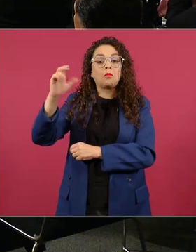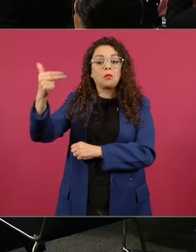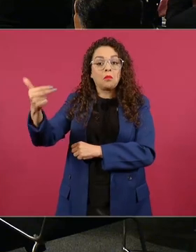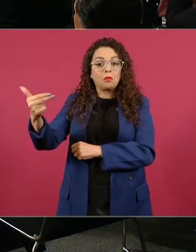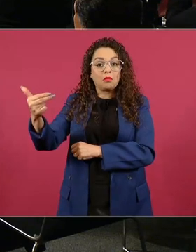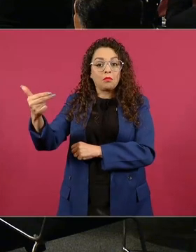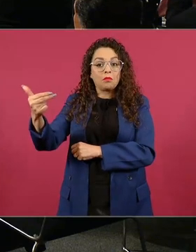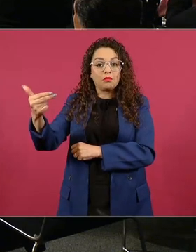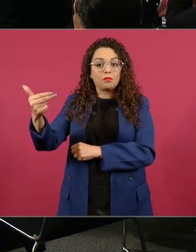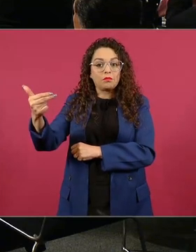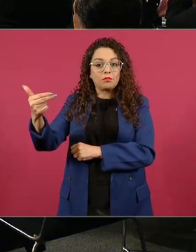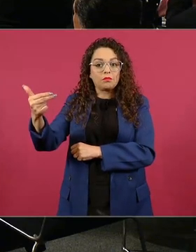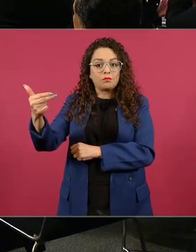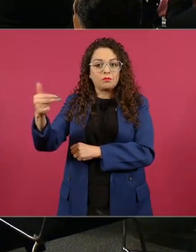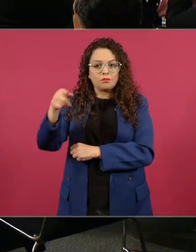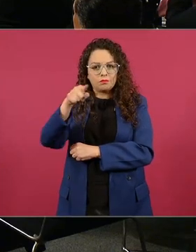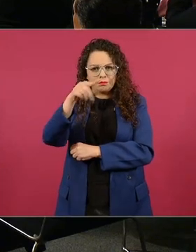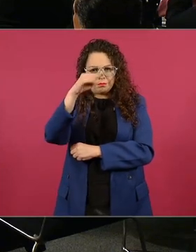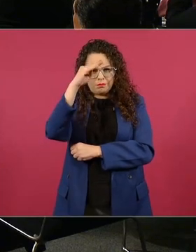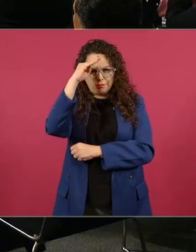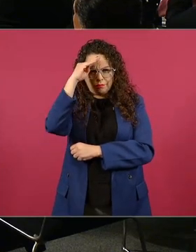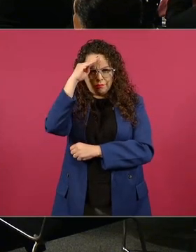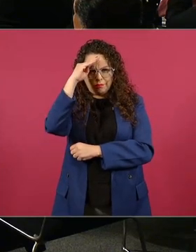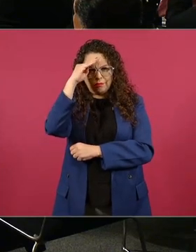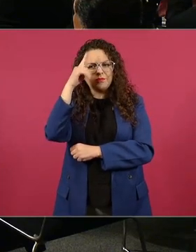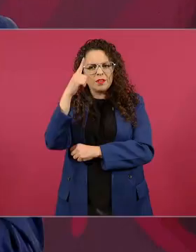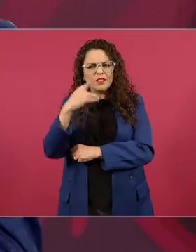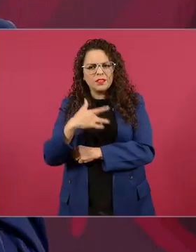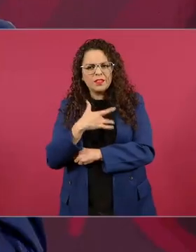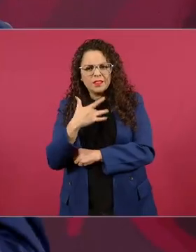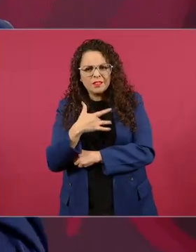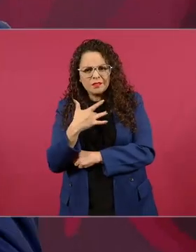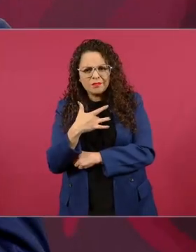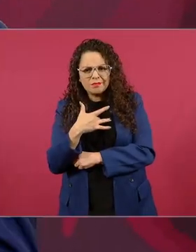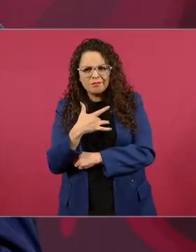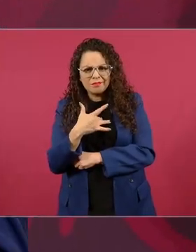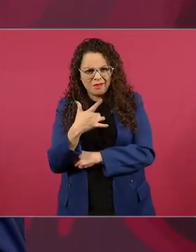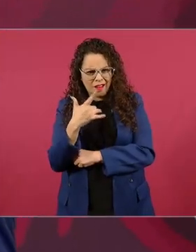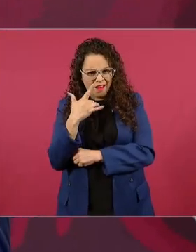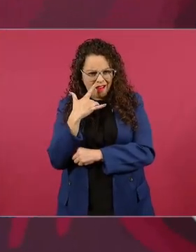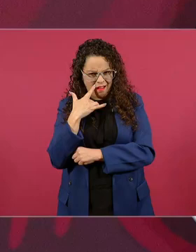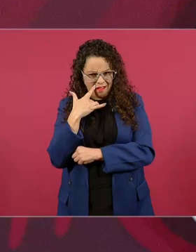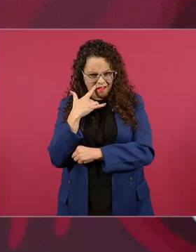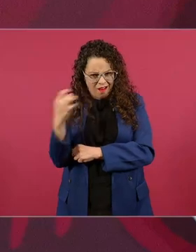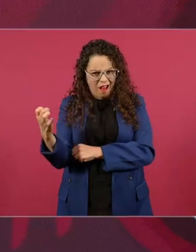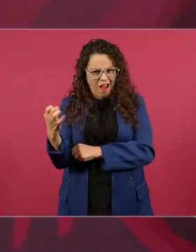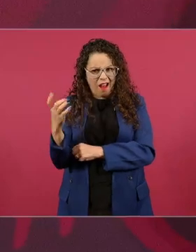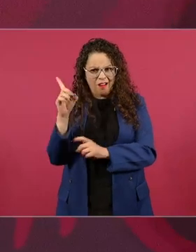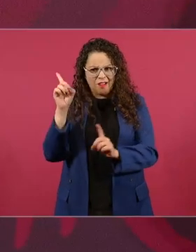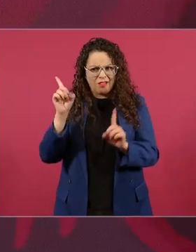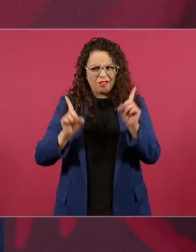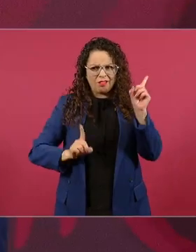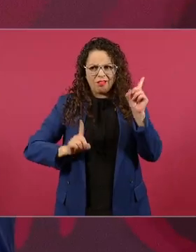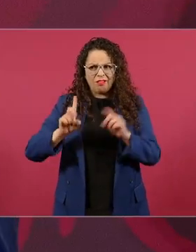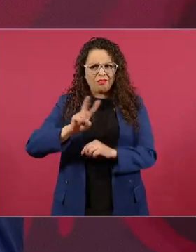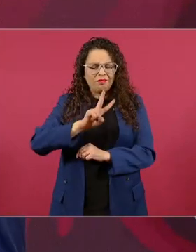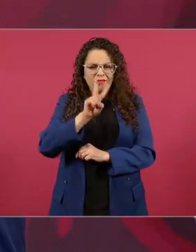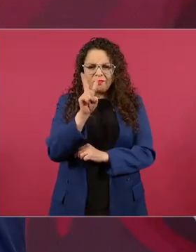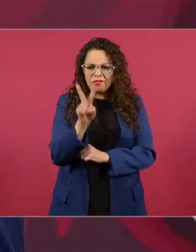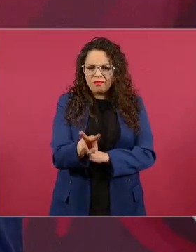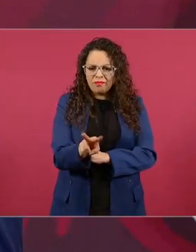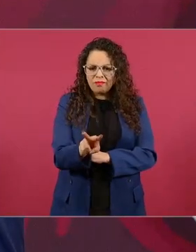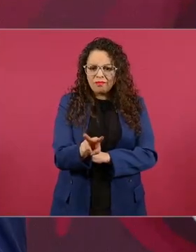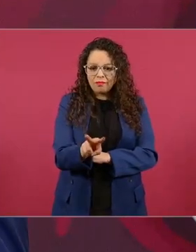¿no les parece eso extraño? o sea donde había más fervor cívico